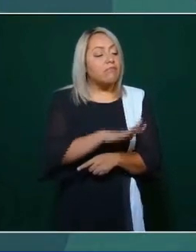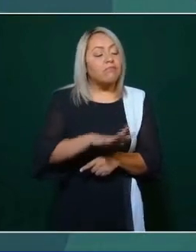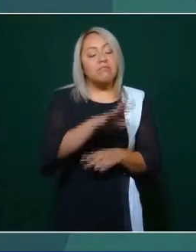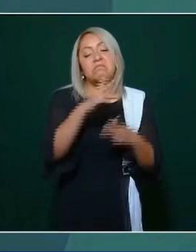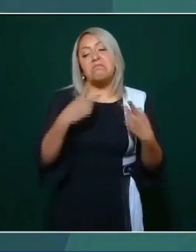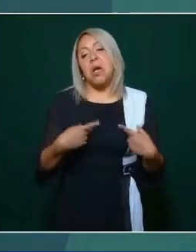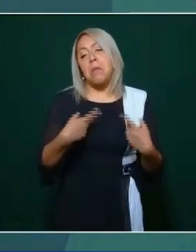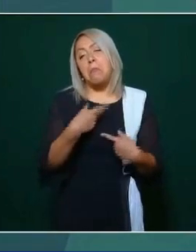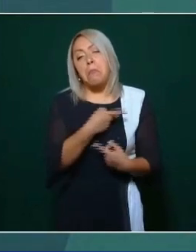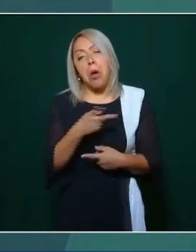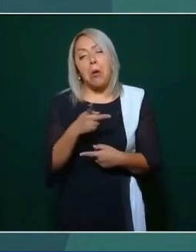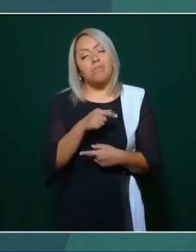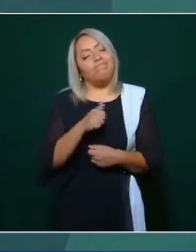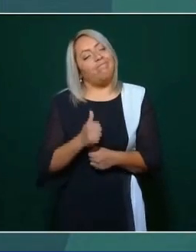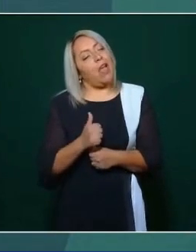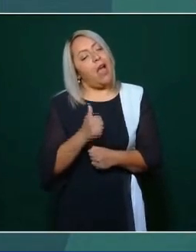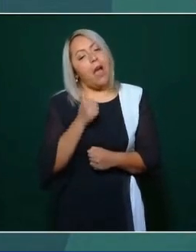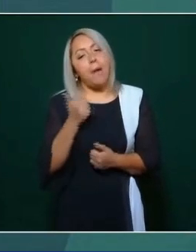gente.